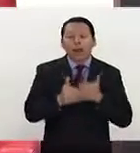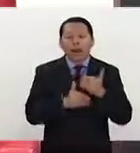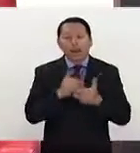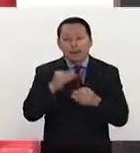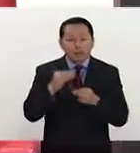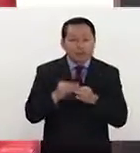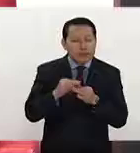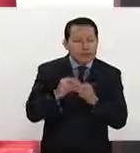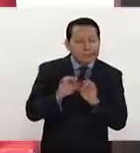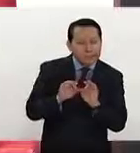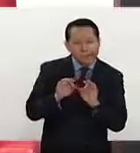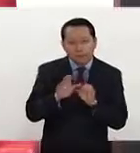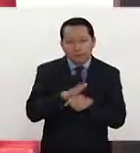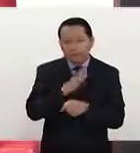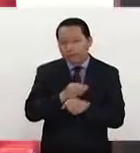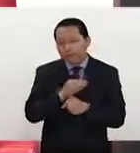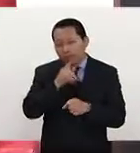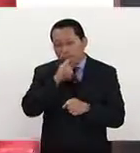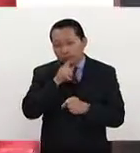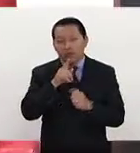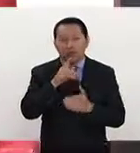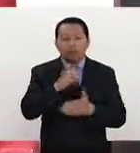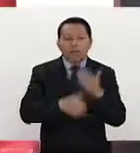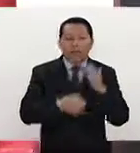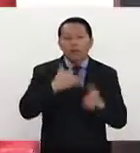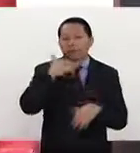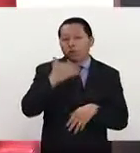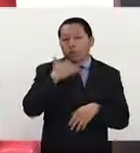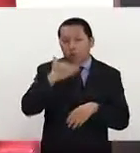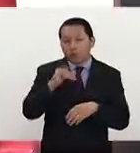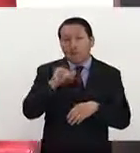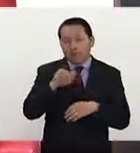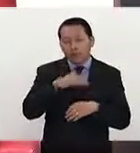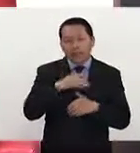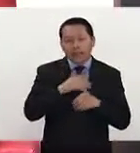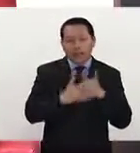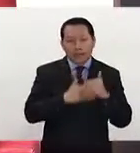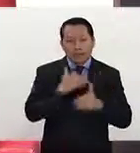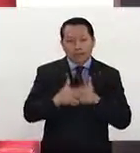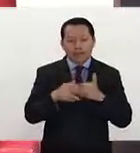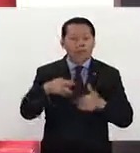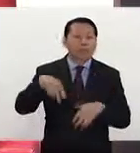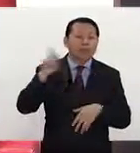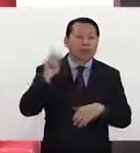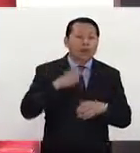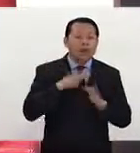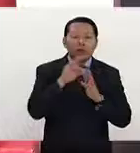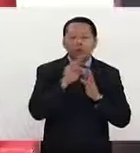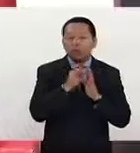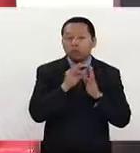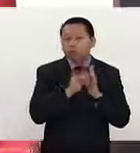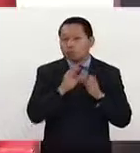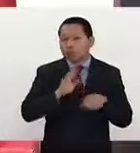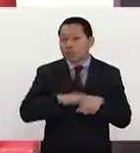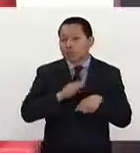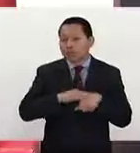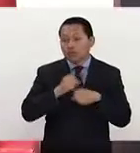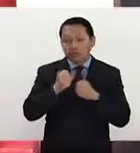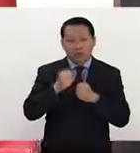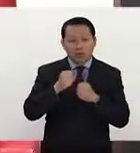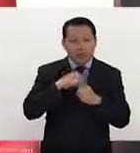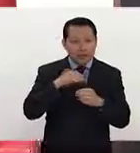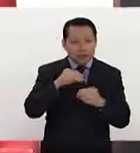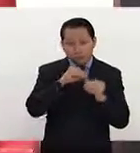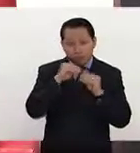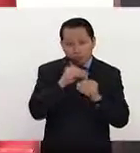concretos, al menos en el capítulo anticorrupción sí ya hubo un avance. Sin embargo, en los puntos más álgidos de la